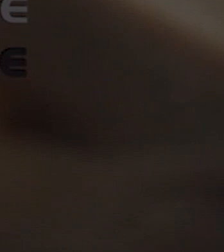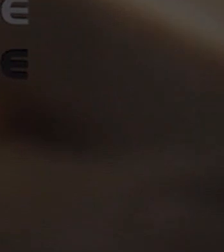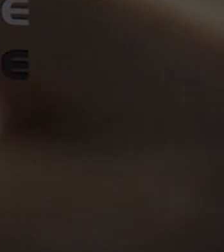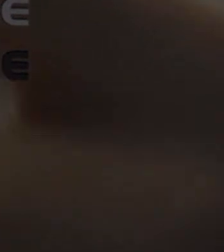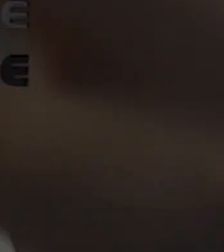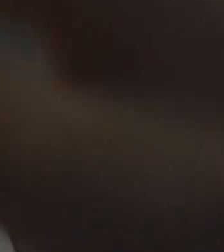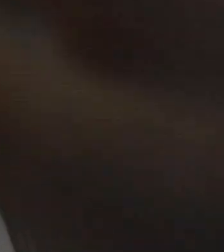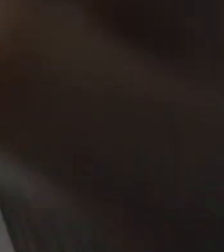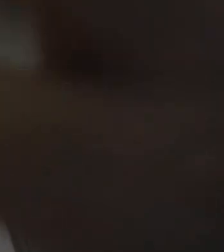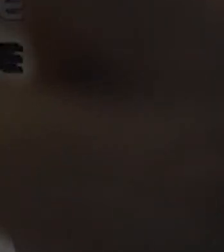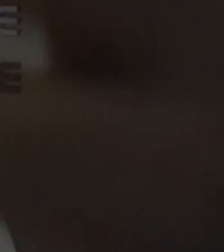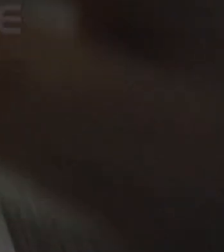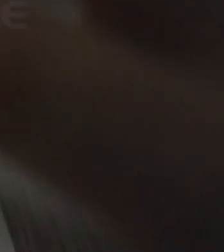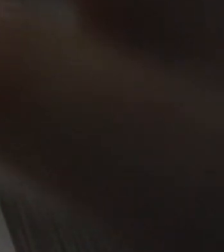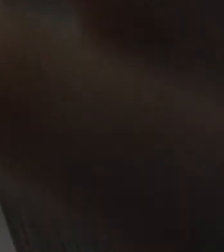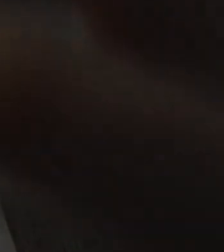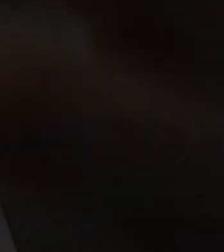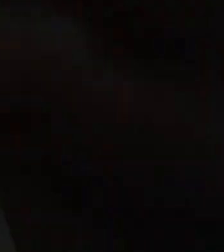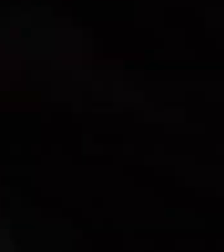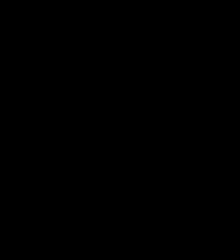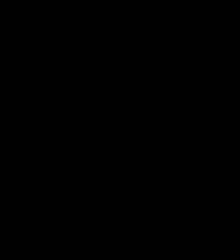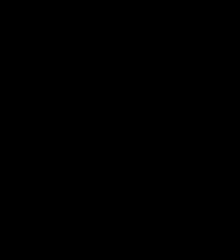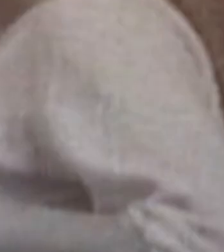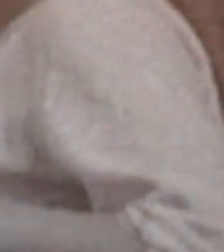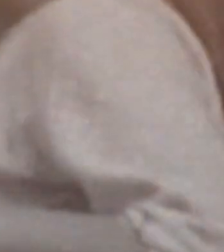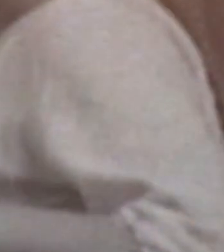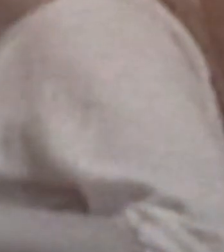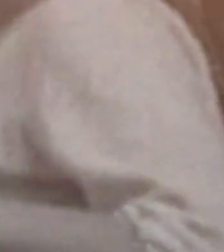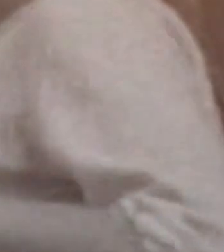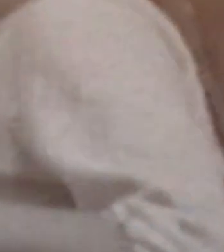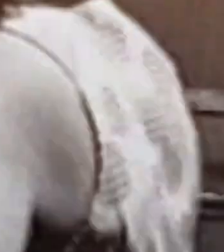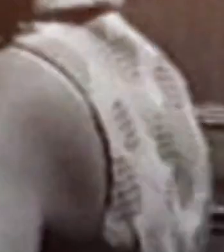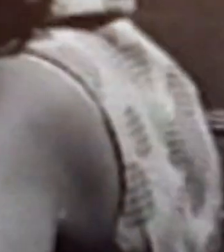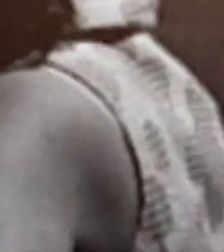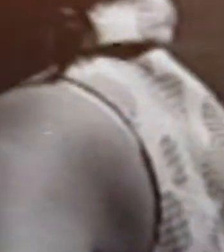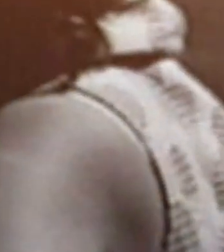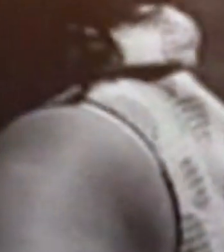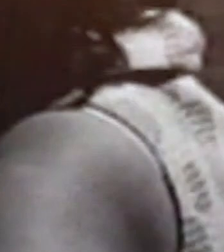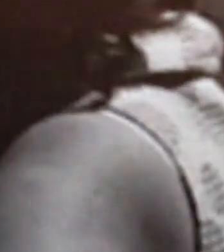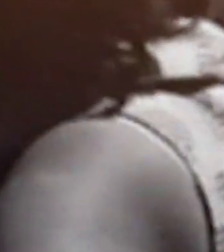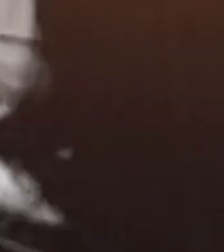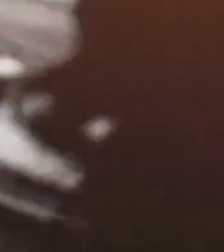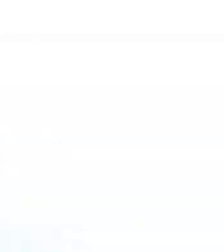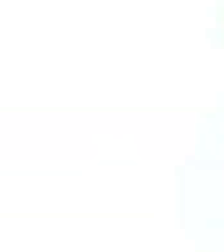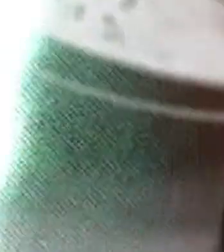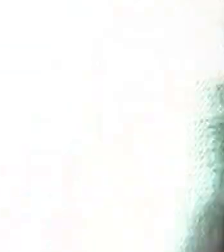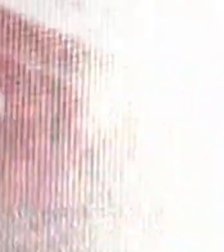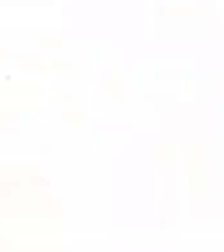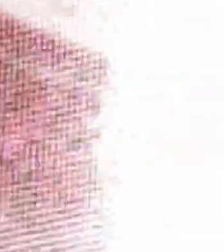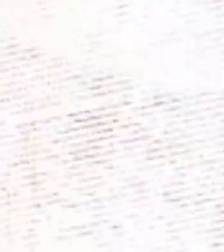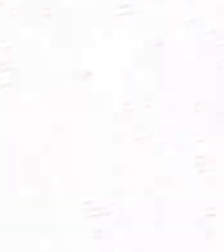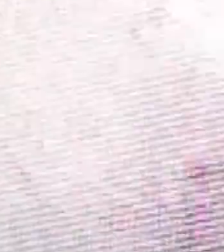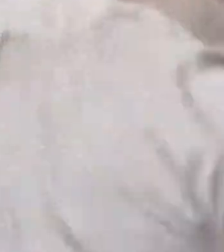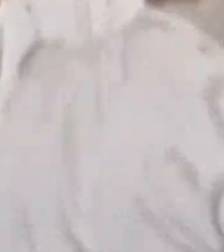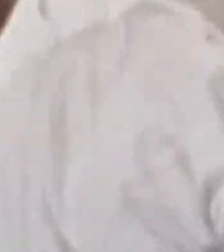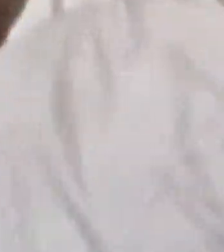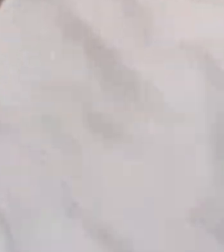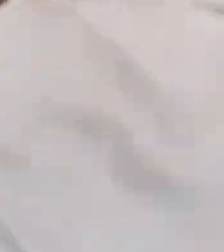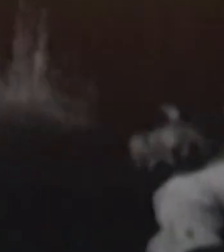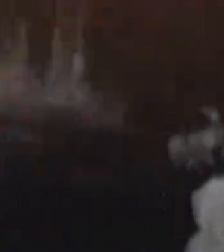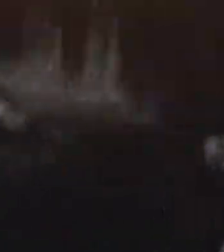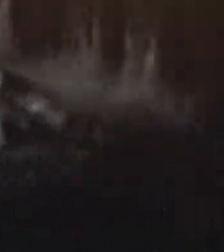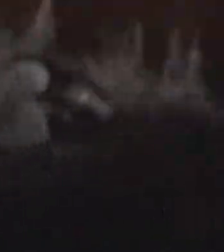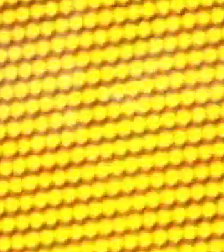para la empleabilidad. Esta semana los problemas sociales son el tema de